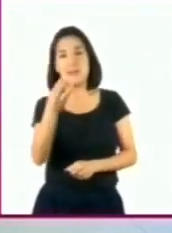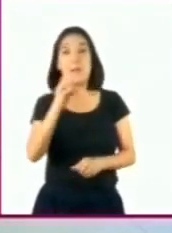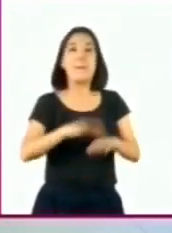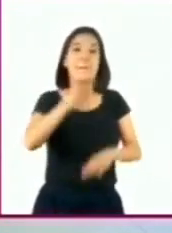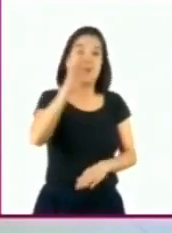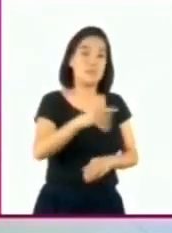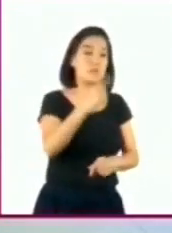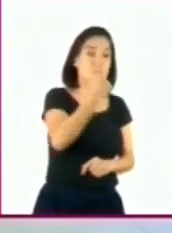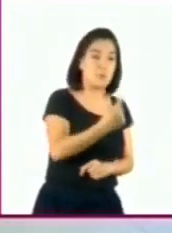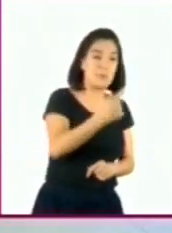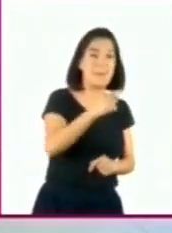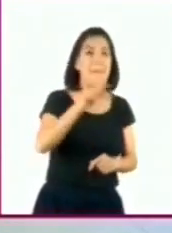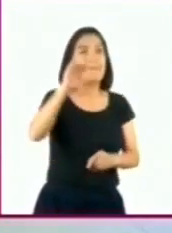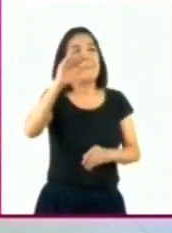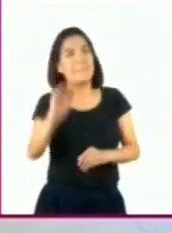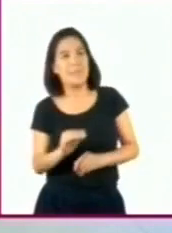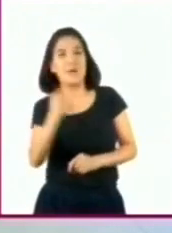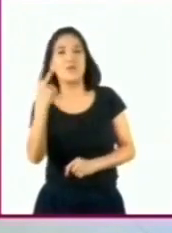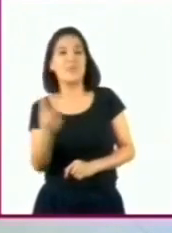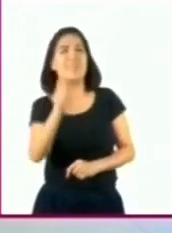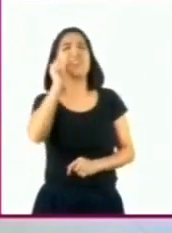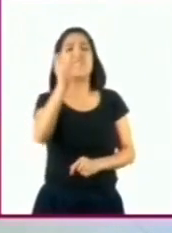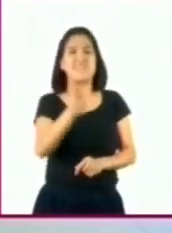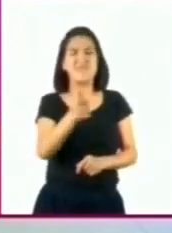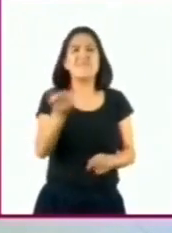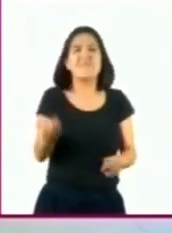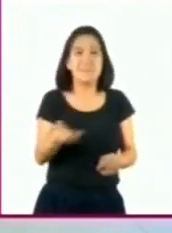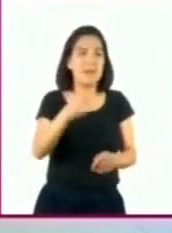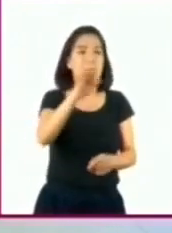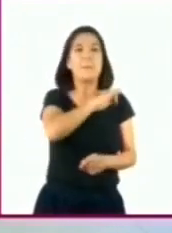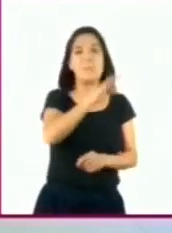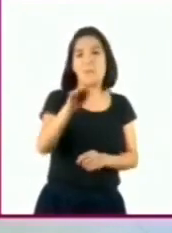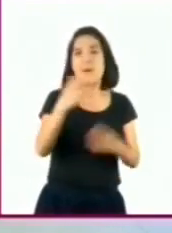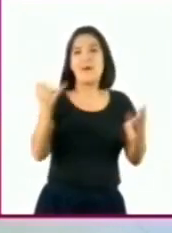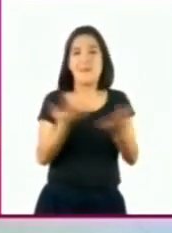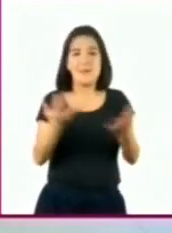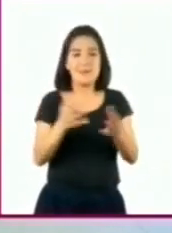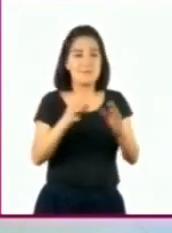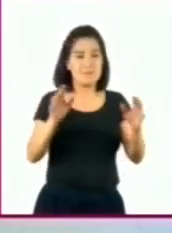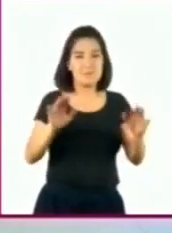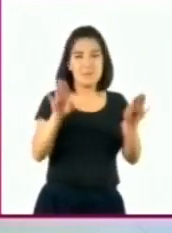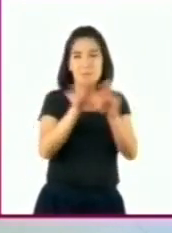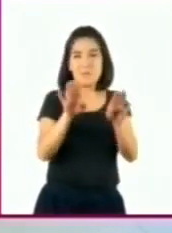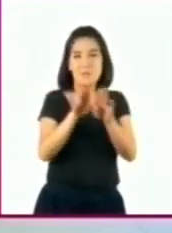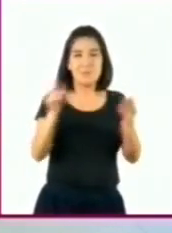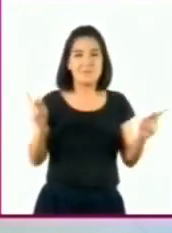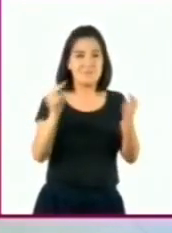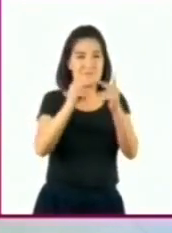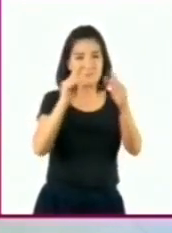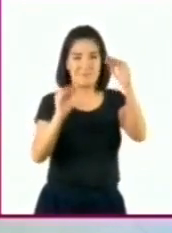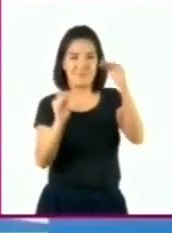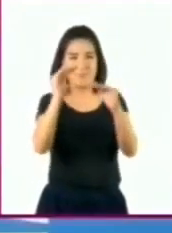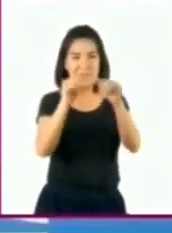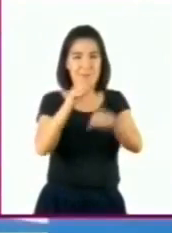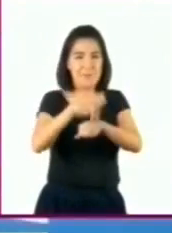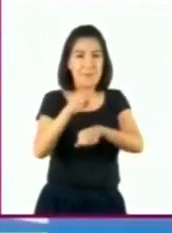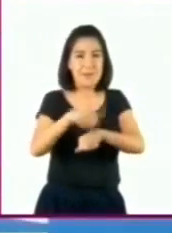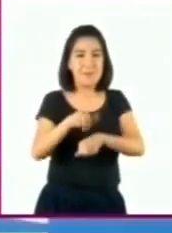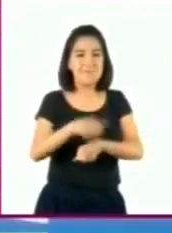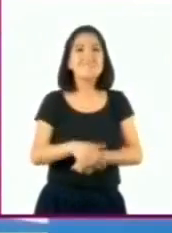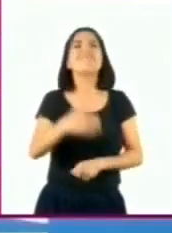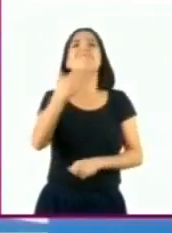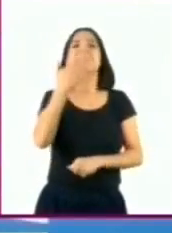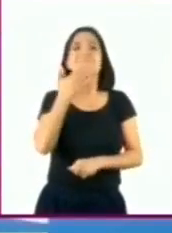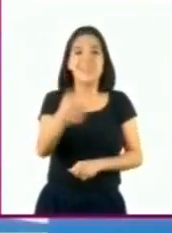pero menor que 2. ¿Esto significa que podemos hacer una comparación entre ambos números? Buena